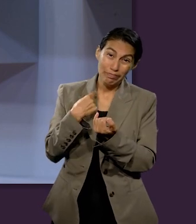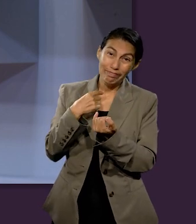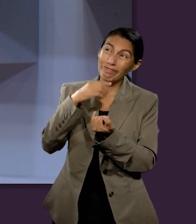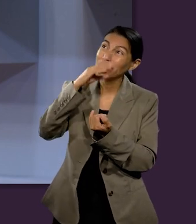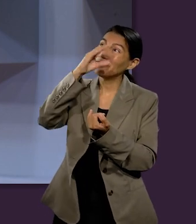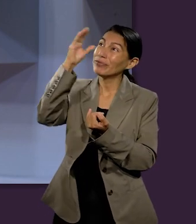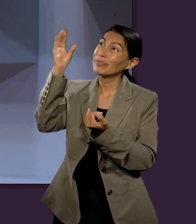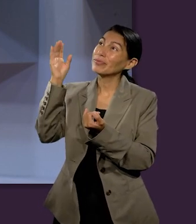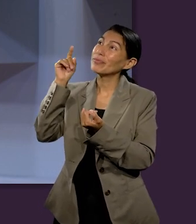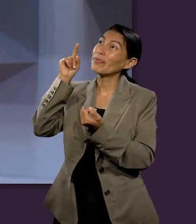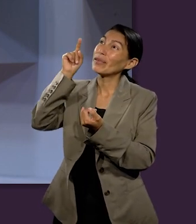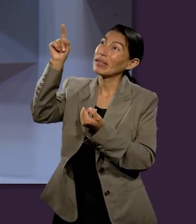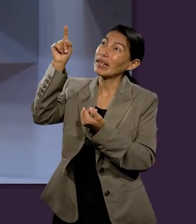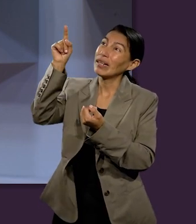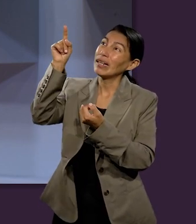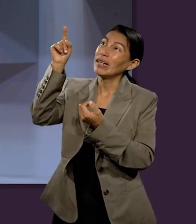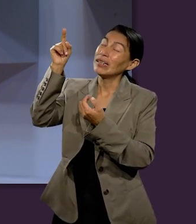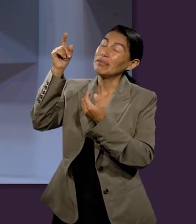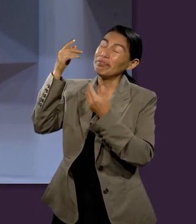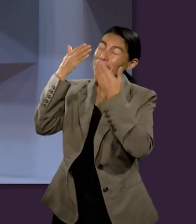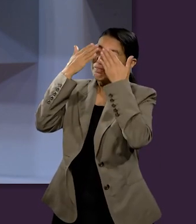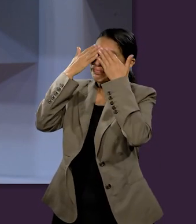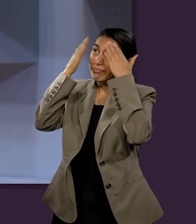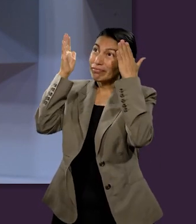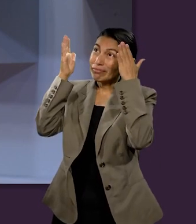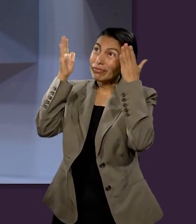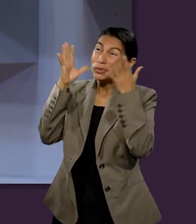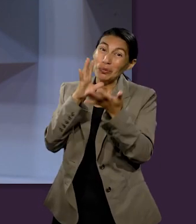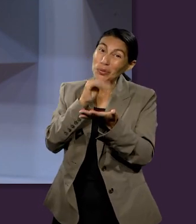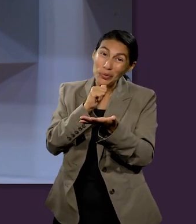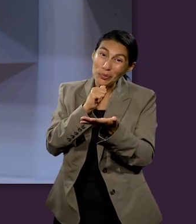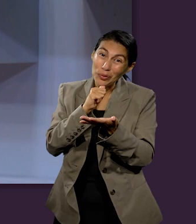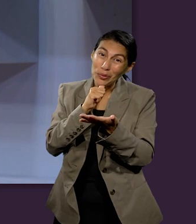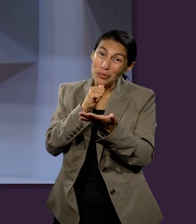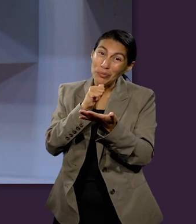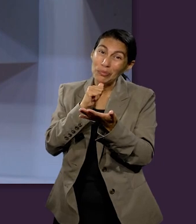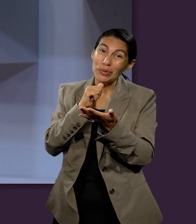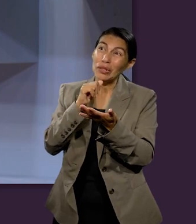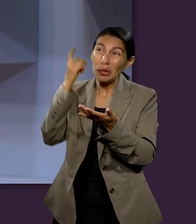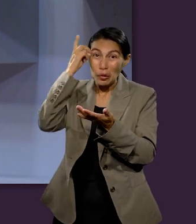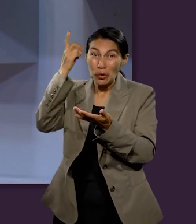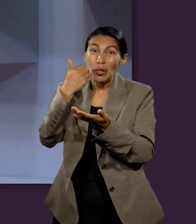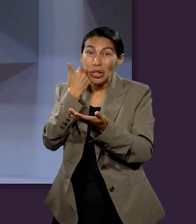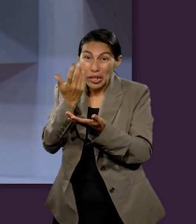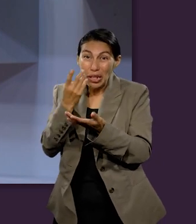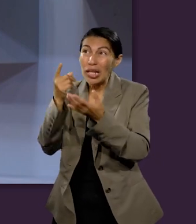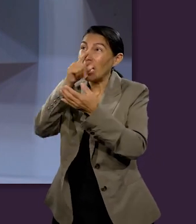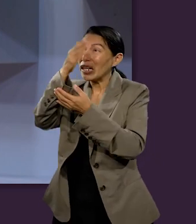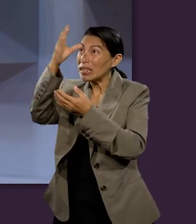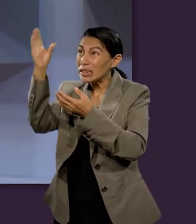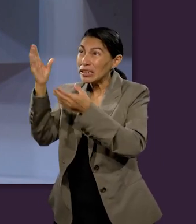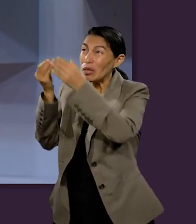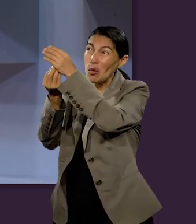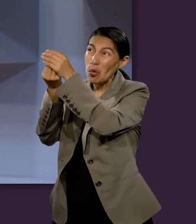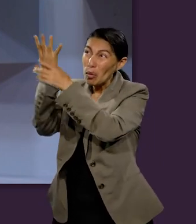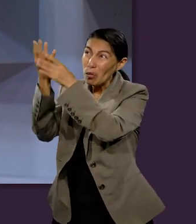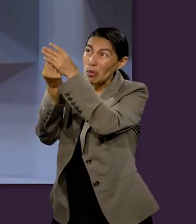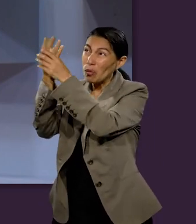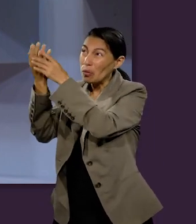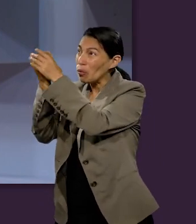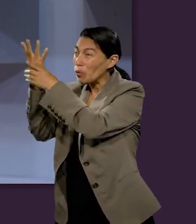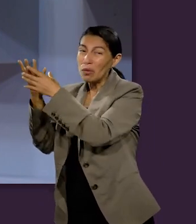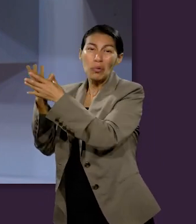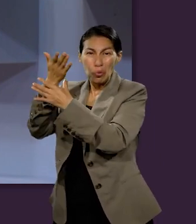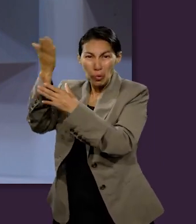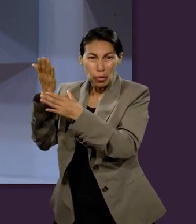creo que no podemos entender algunas cosas que Dios quiere que estrenemos, como veremos en la siguiente sección, como